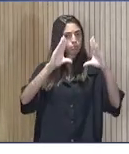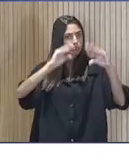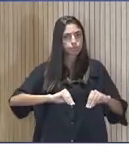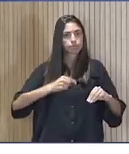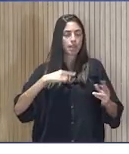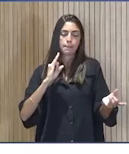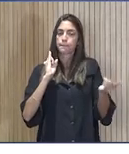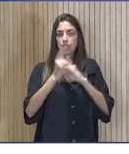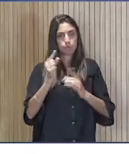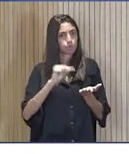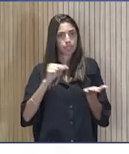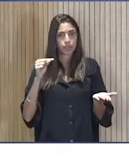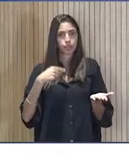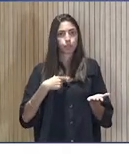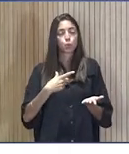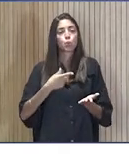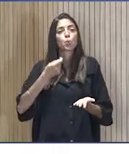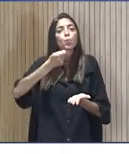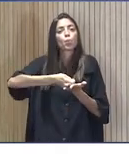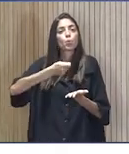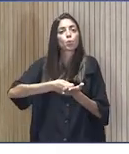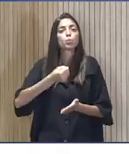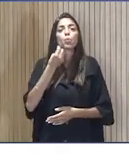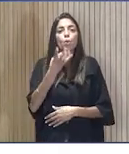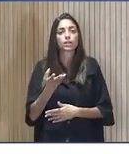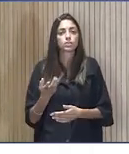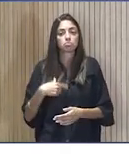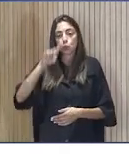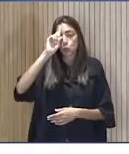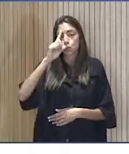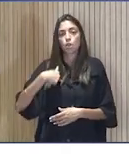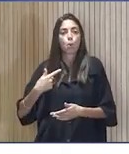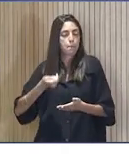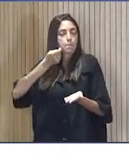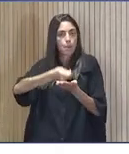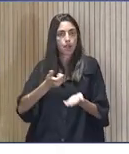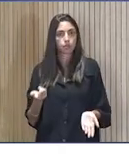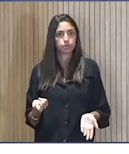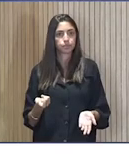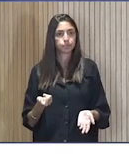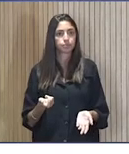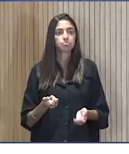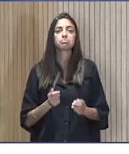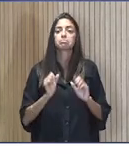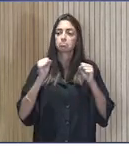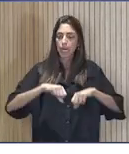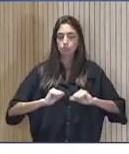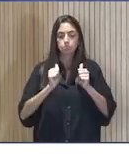¿cuánto cuesta la caldera? Pues mira, no lo sé, se la pongo. Bueno, lo ponemos en marcha.